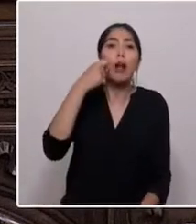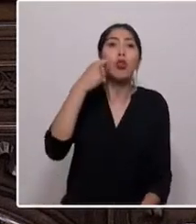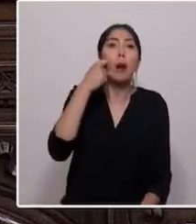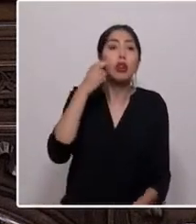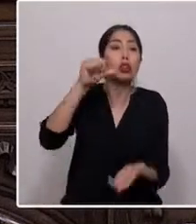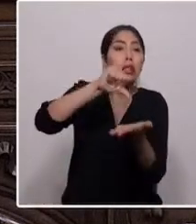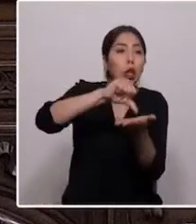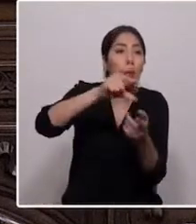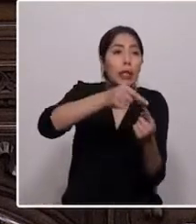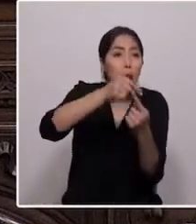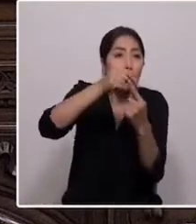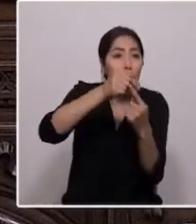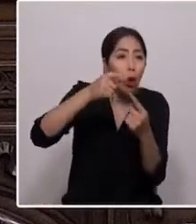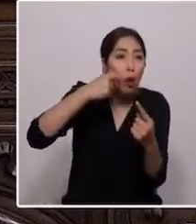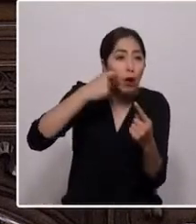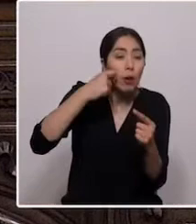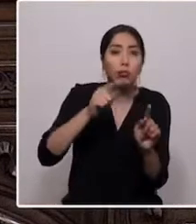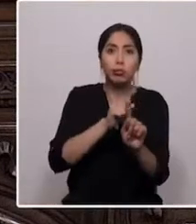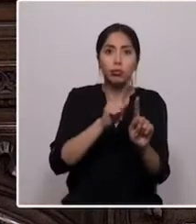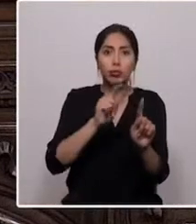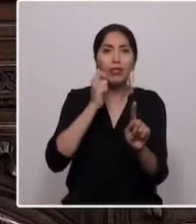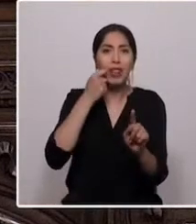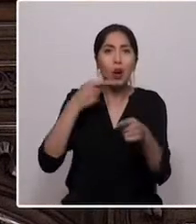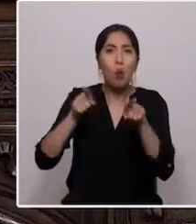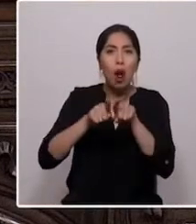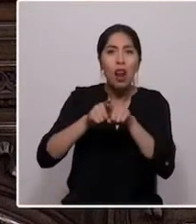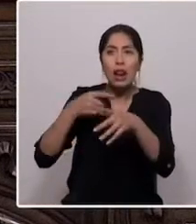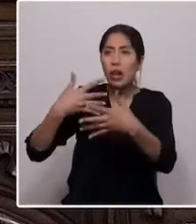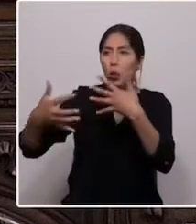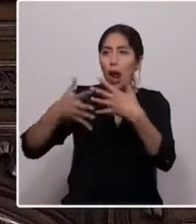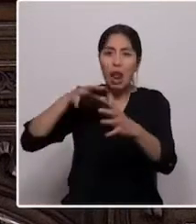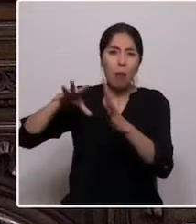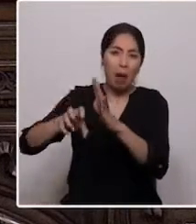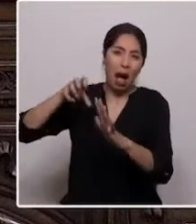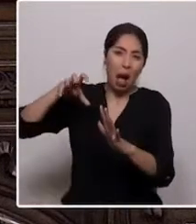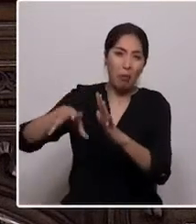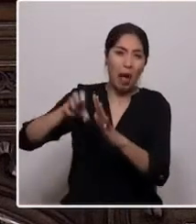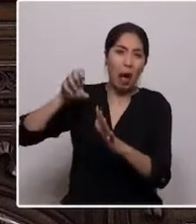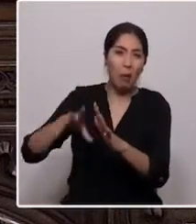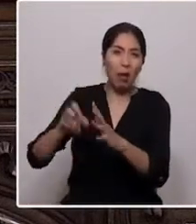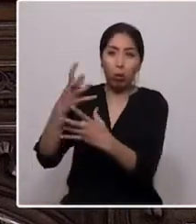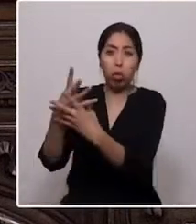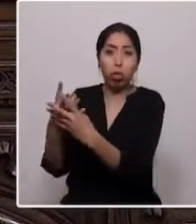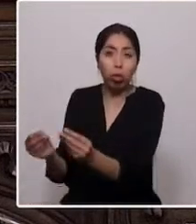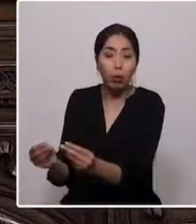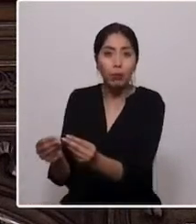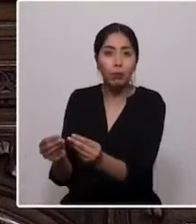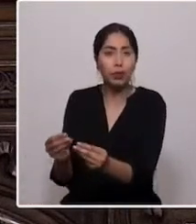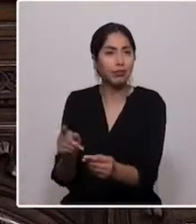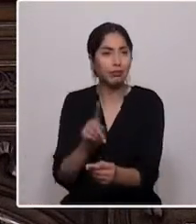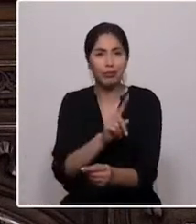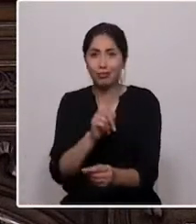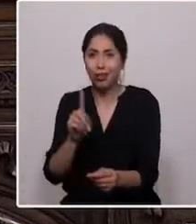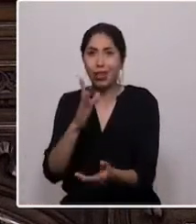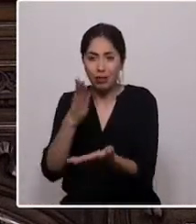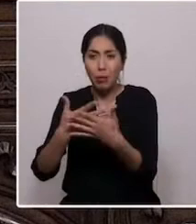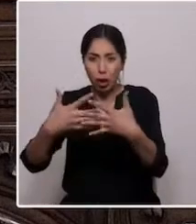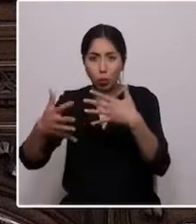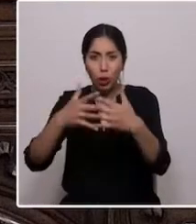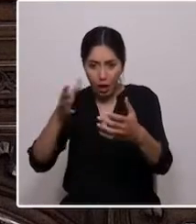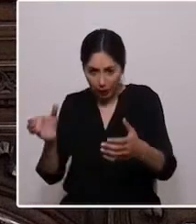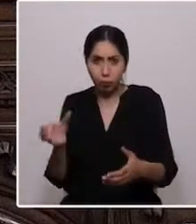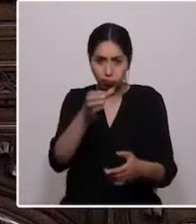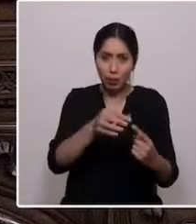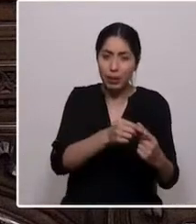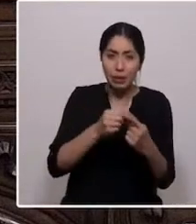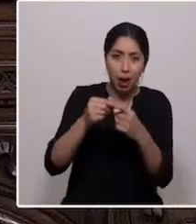centro de todo y que nos ha llevado a una depredación sin precedentes, también podemos lograr lo imposible, como lo era cambiar la